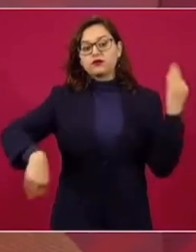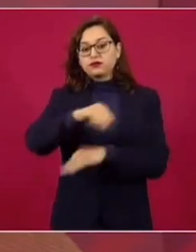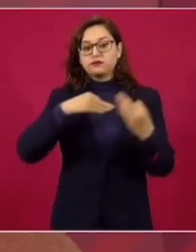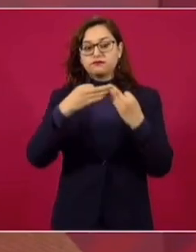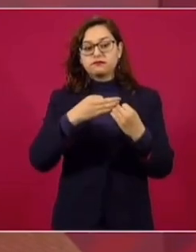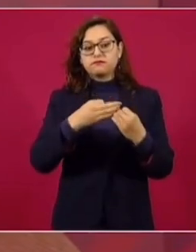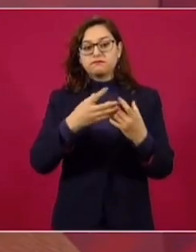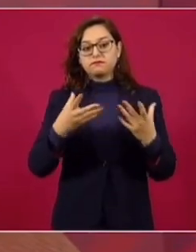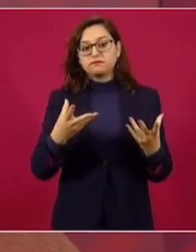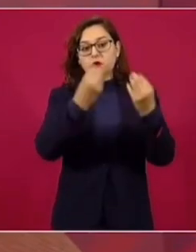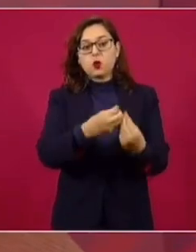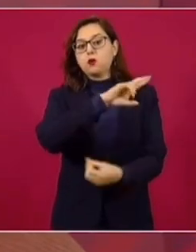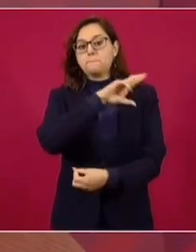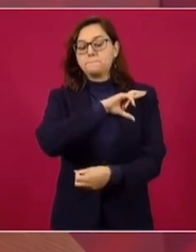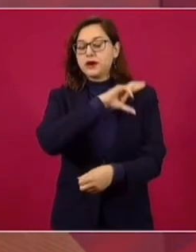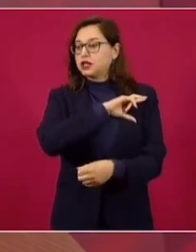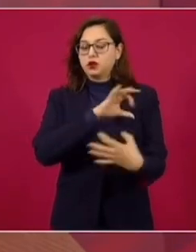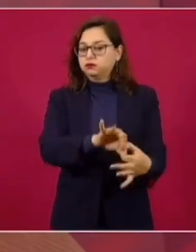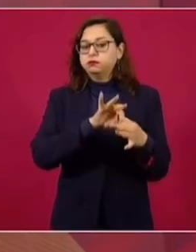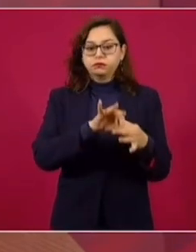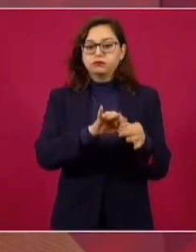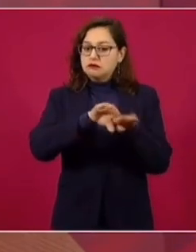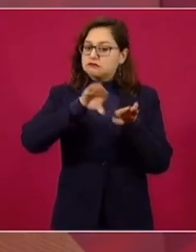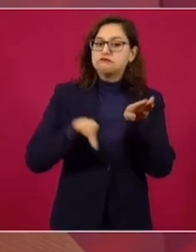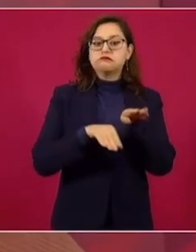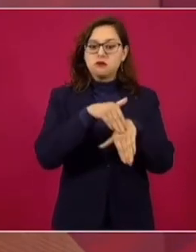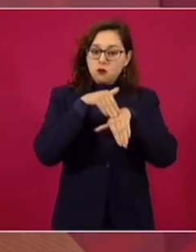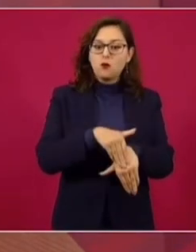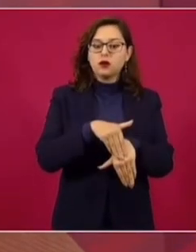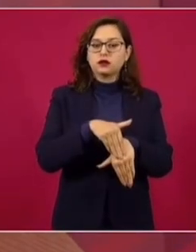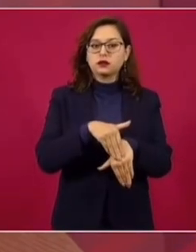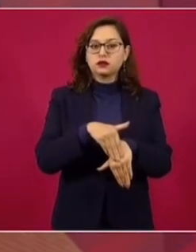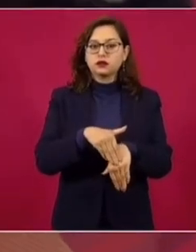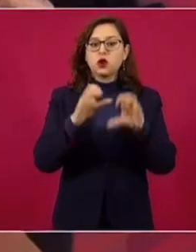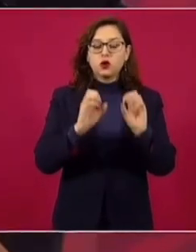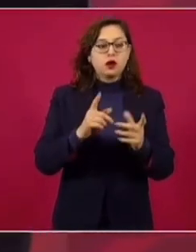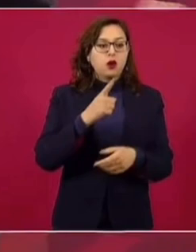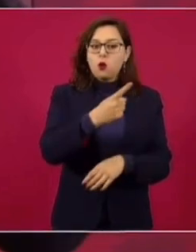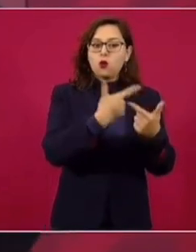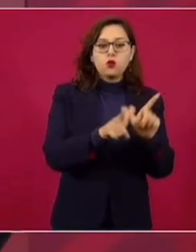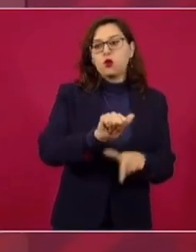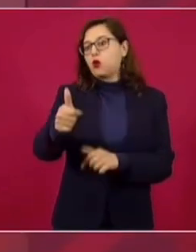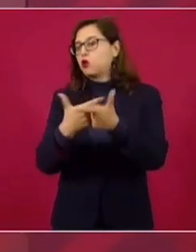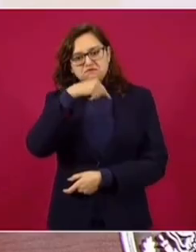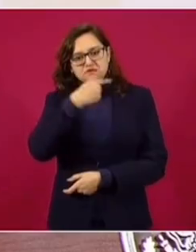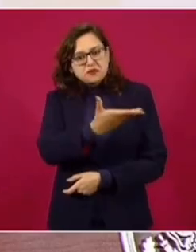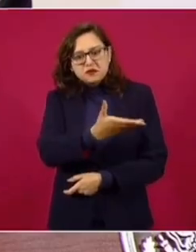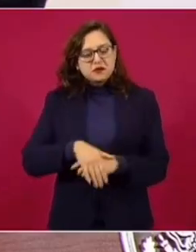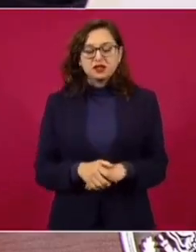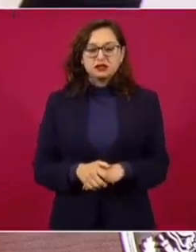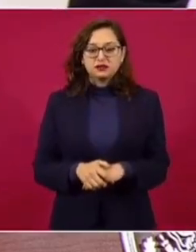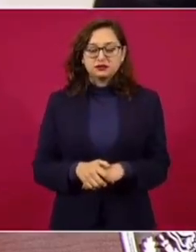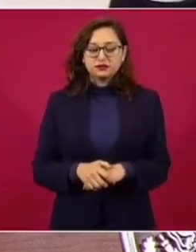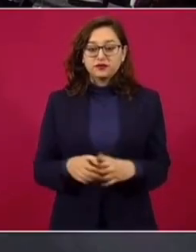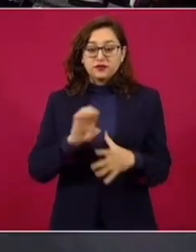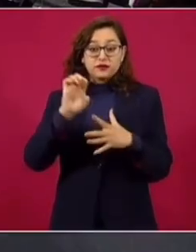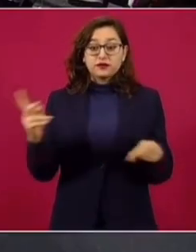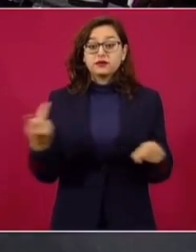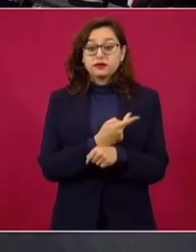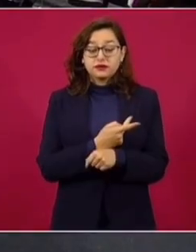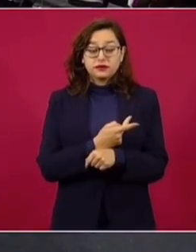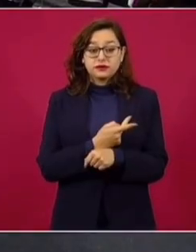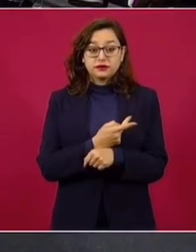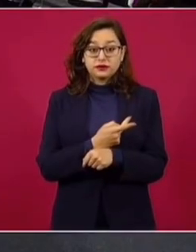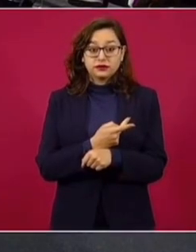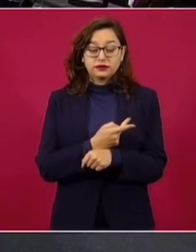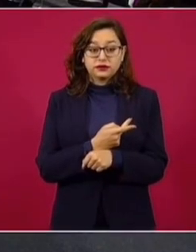o a un grupo o a una corporación económica, en este caso de comunicación, o a otra. Entonces, crearon todos